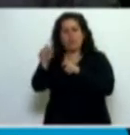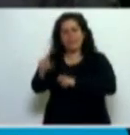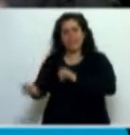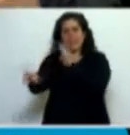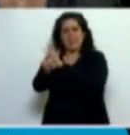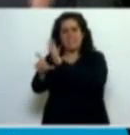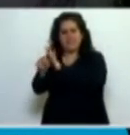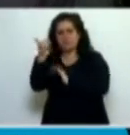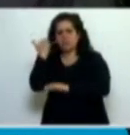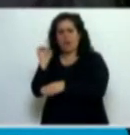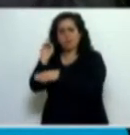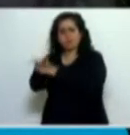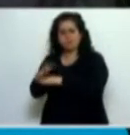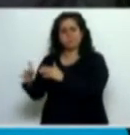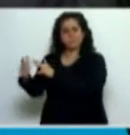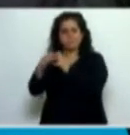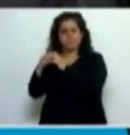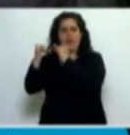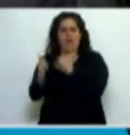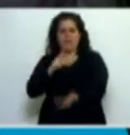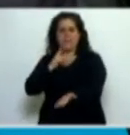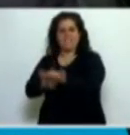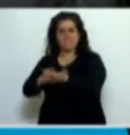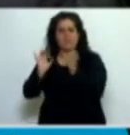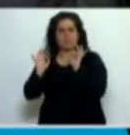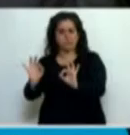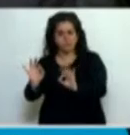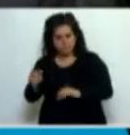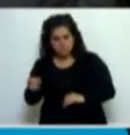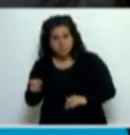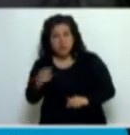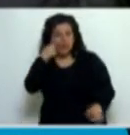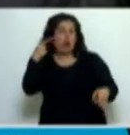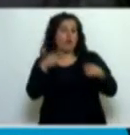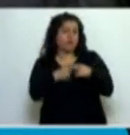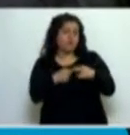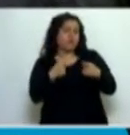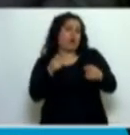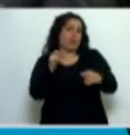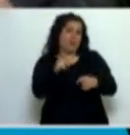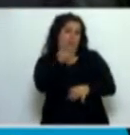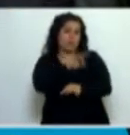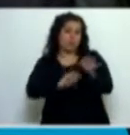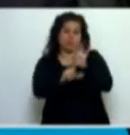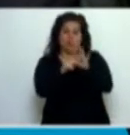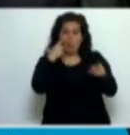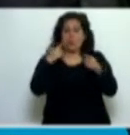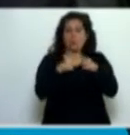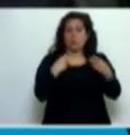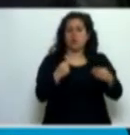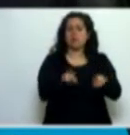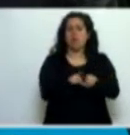General donde tuvo su respectivo dictamen. Y el objetivo de este proyecto es la